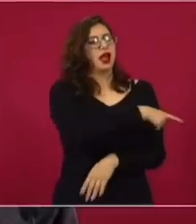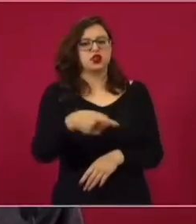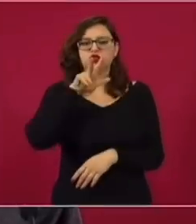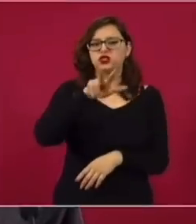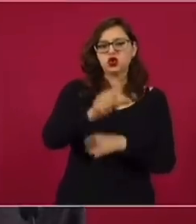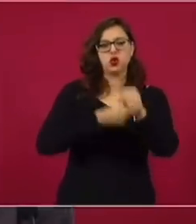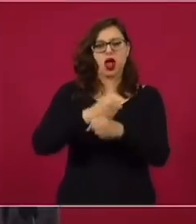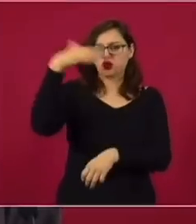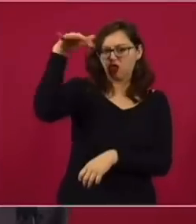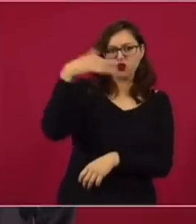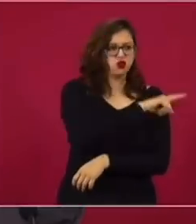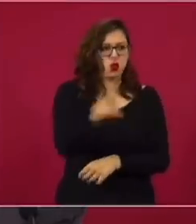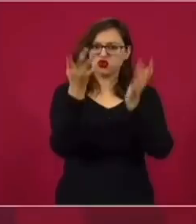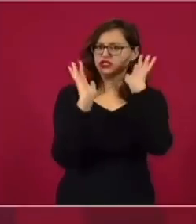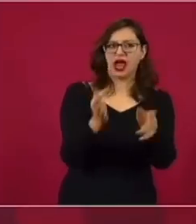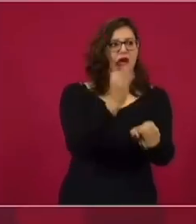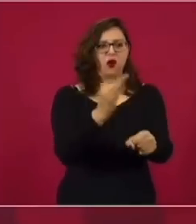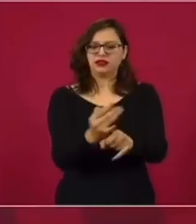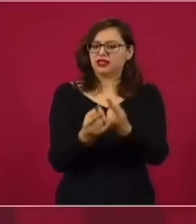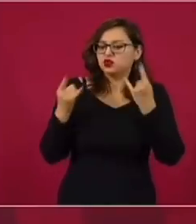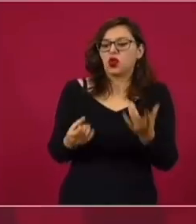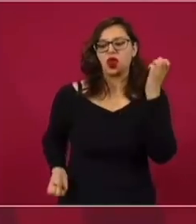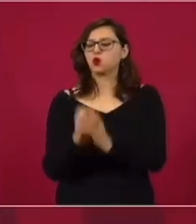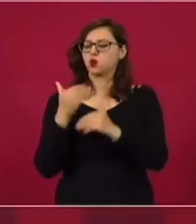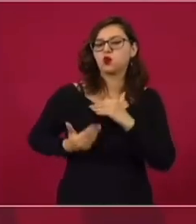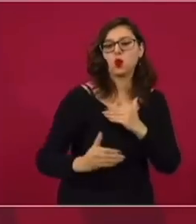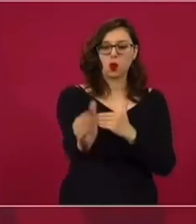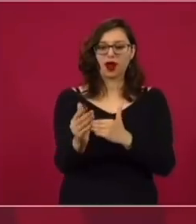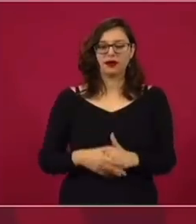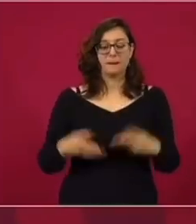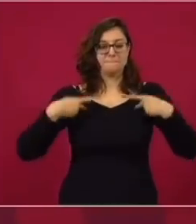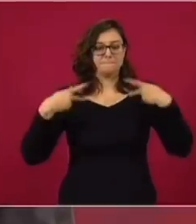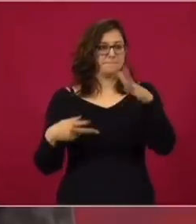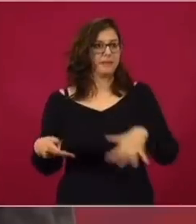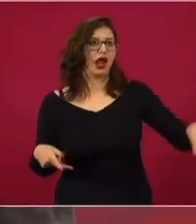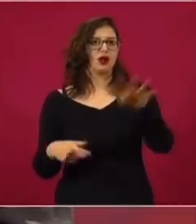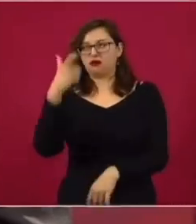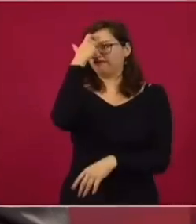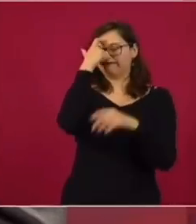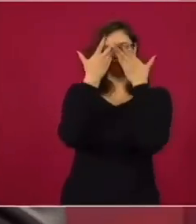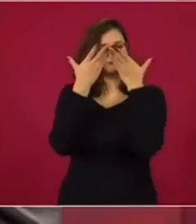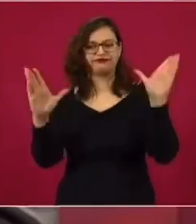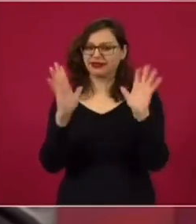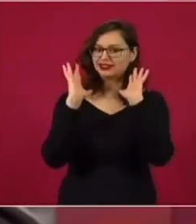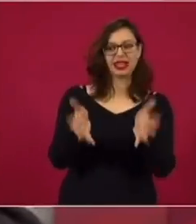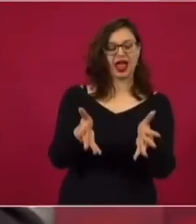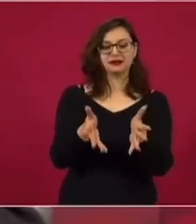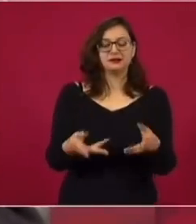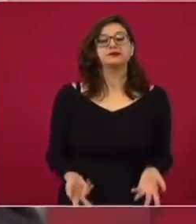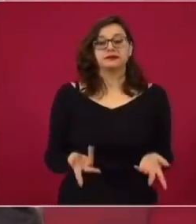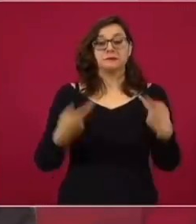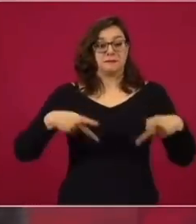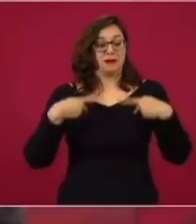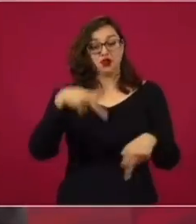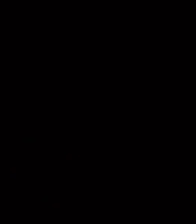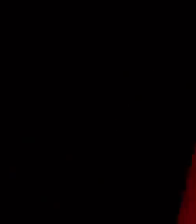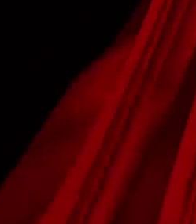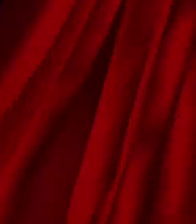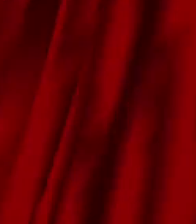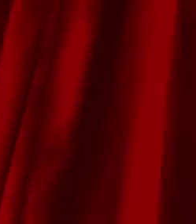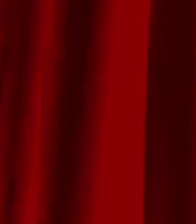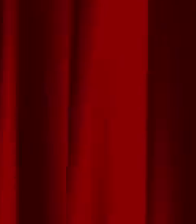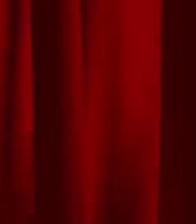que entender que estamos viviendo un momento estelar. Hay un despertar ciudadano. El pueblo de México es de los pueblos más conscientes del mundo. El pueblo